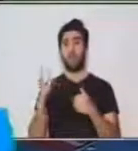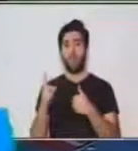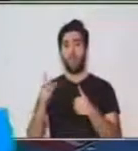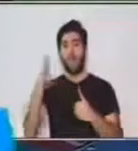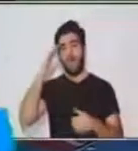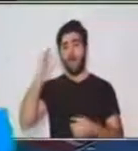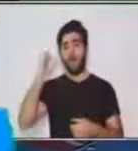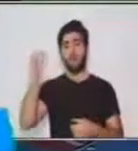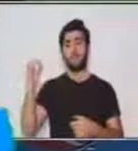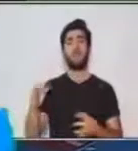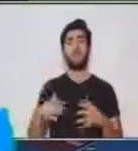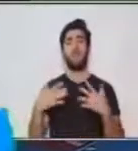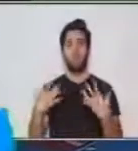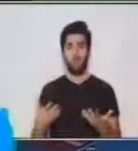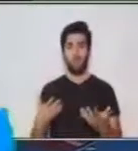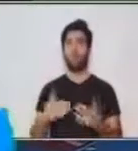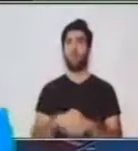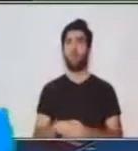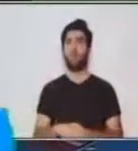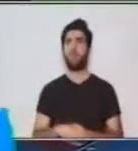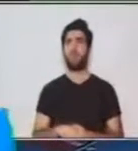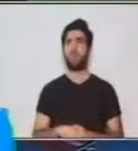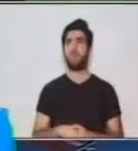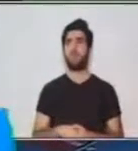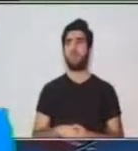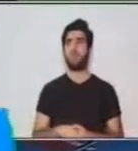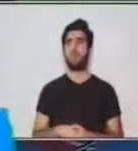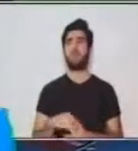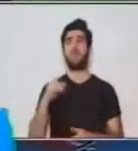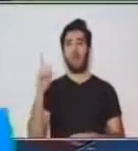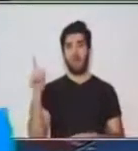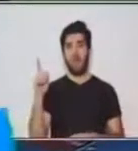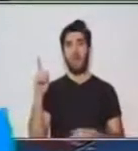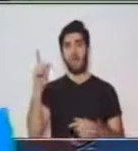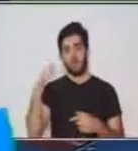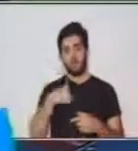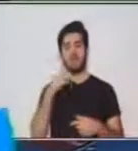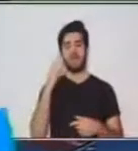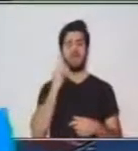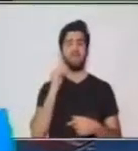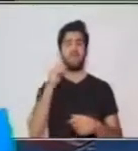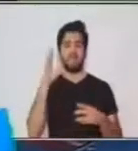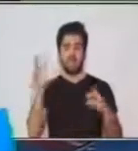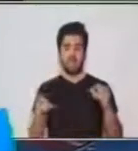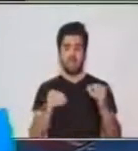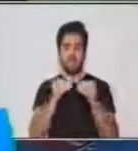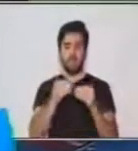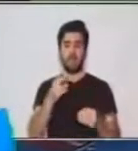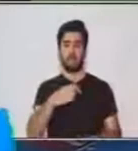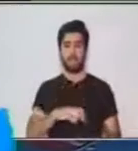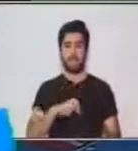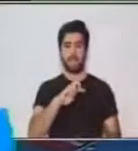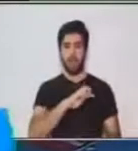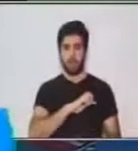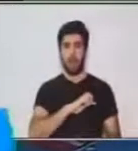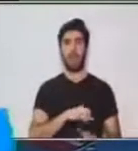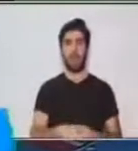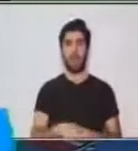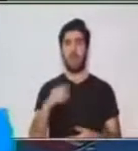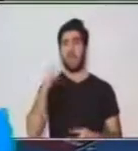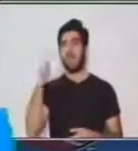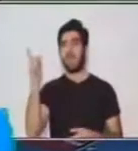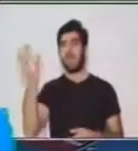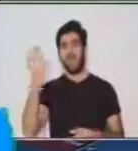generalmente está basada en nuestras experiencias personales. Entonces eso no